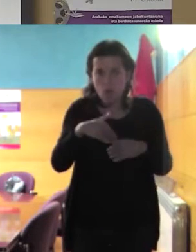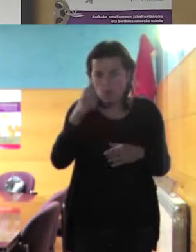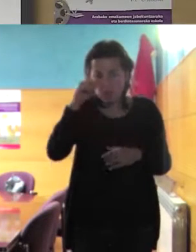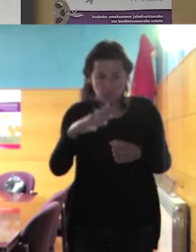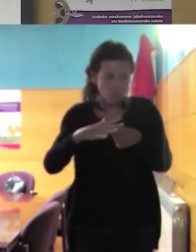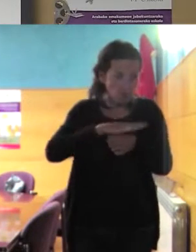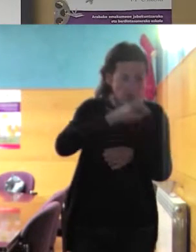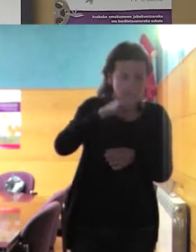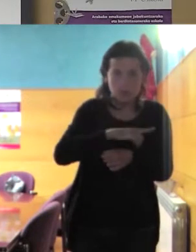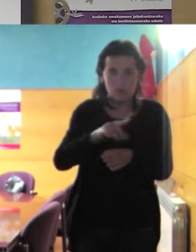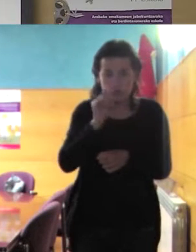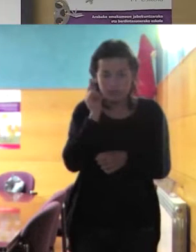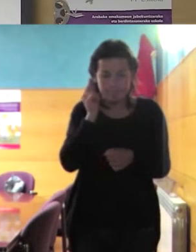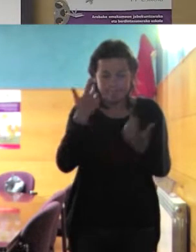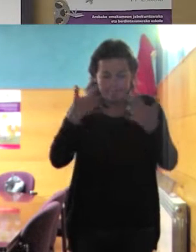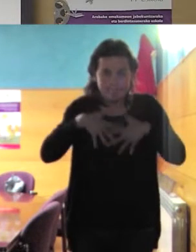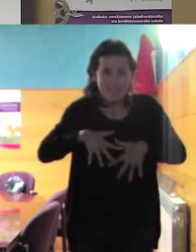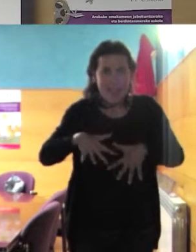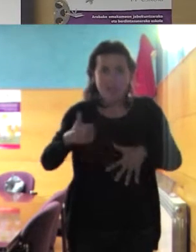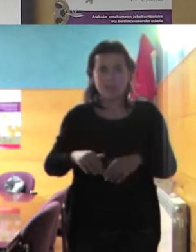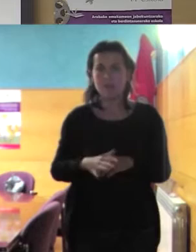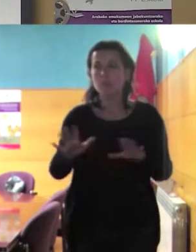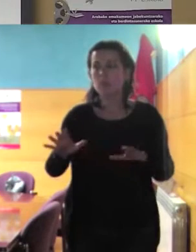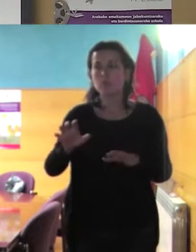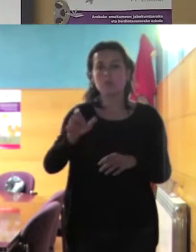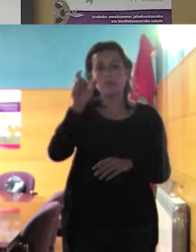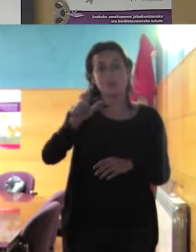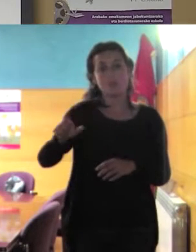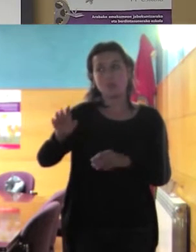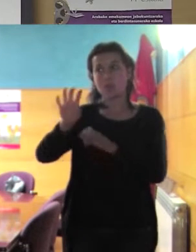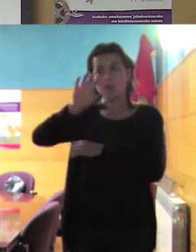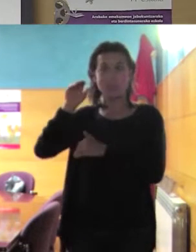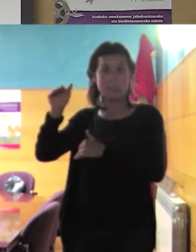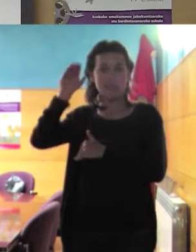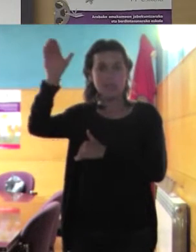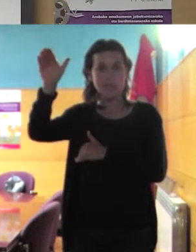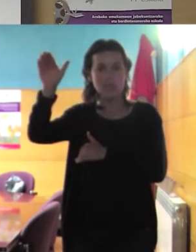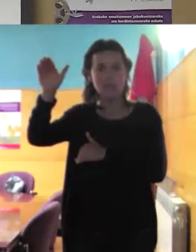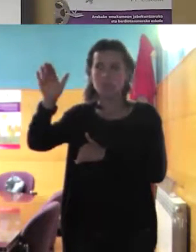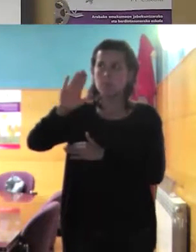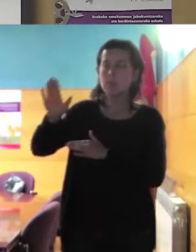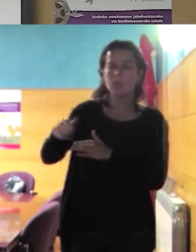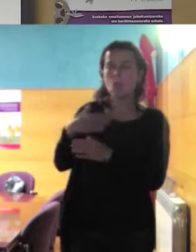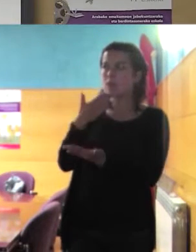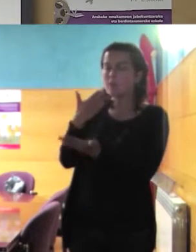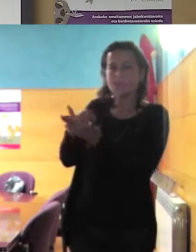sin embargo parece que las mujeres de origen extranjero tienen que tener ese discurso y explicarnos clarísimamente